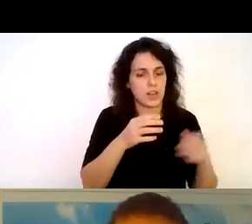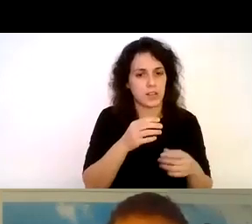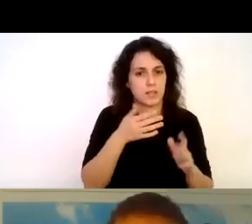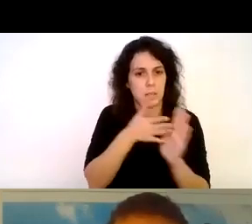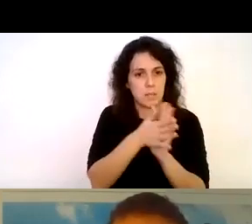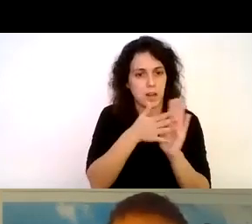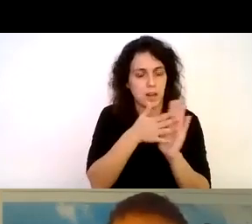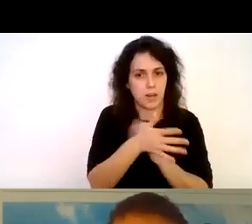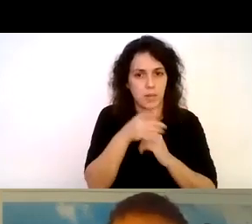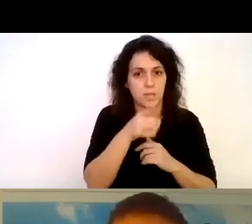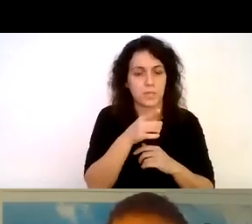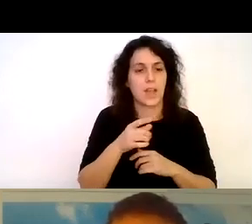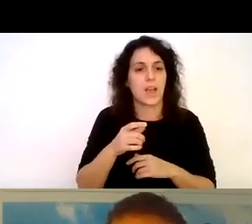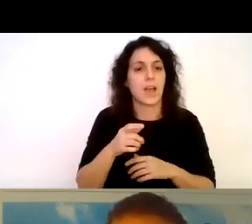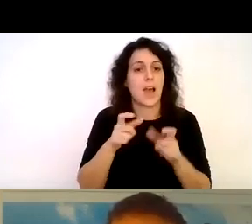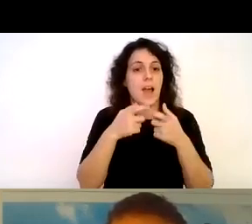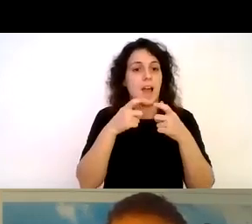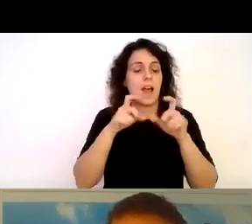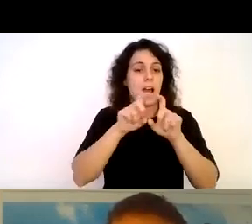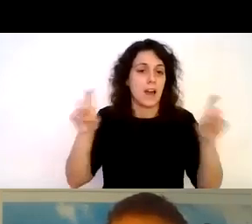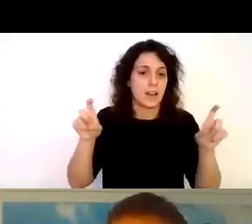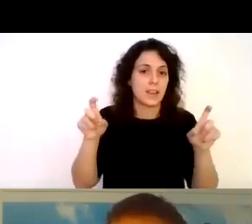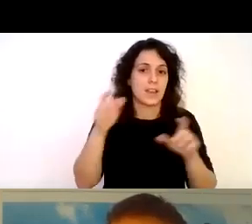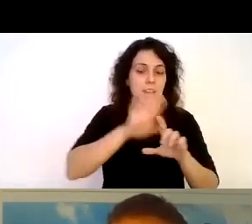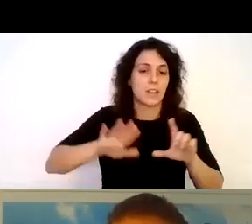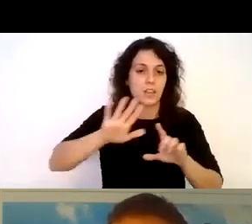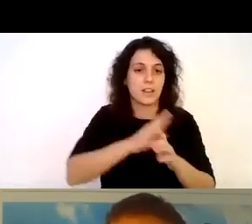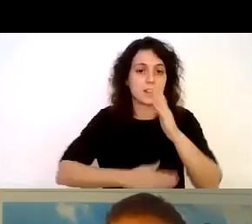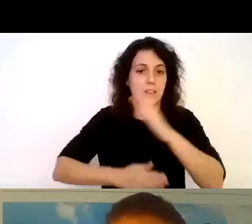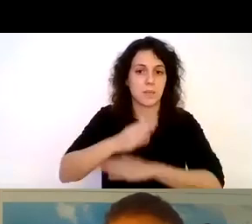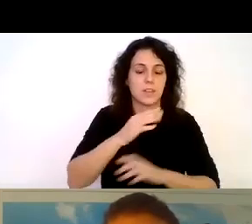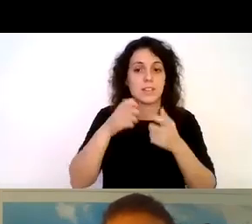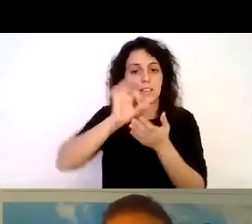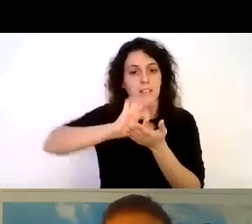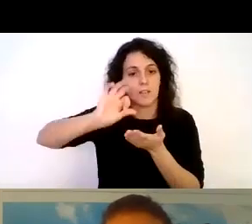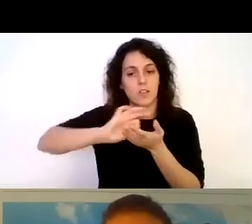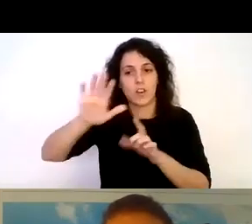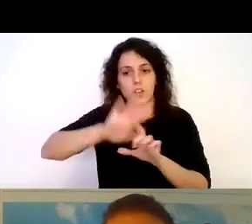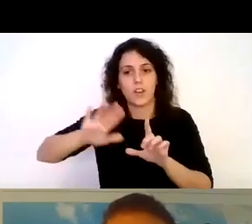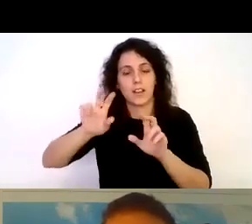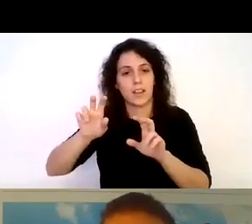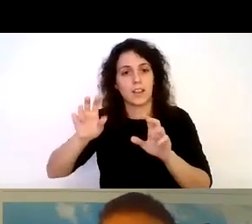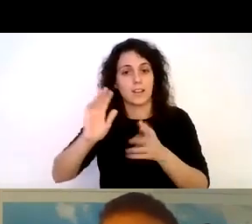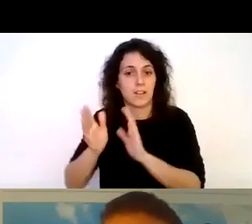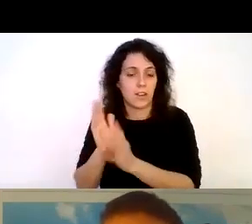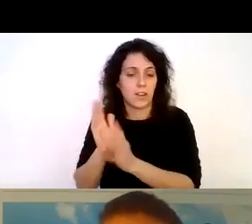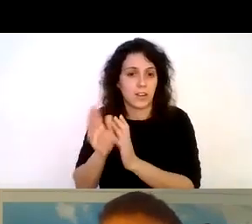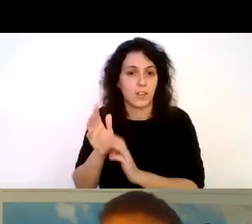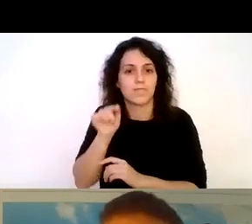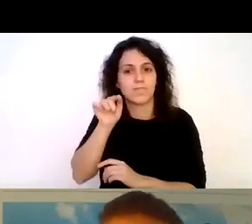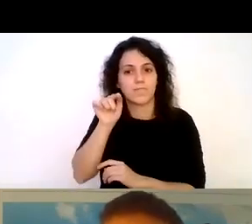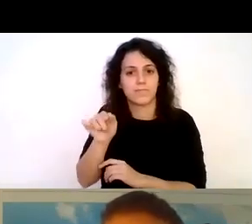la Agencia Nacional de Discapacidad en su momento Servicio Nacional de Rehabilitación desde su área de